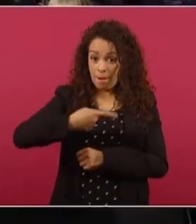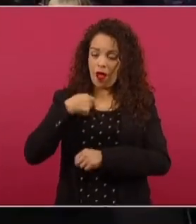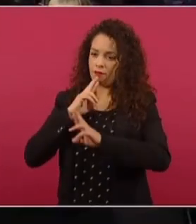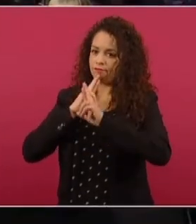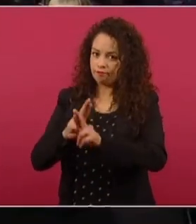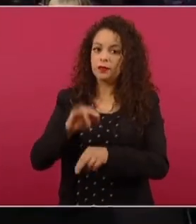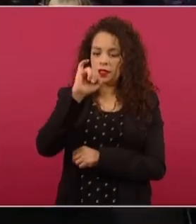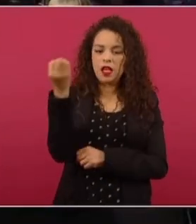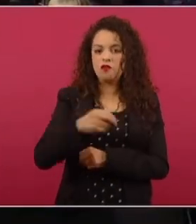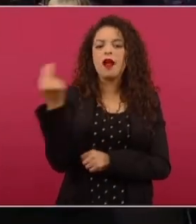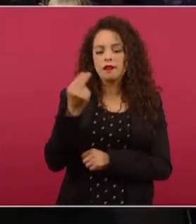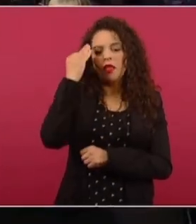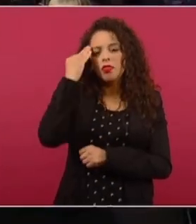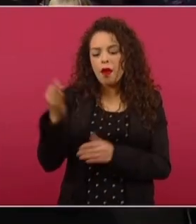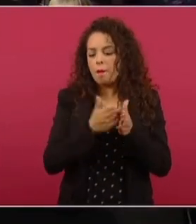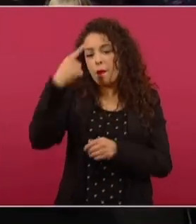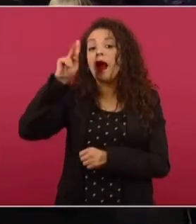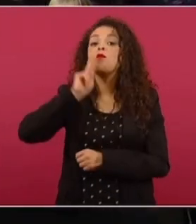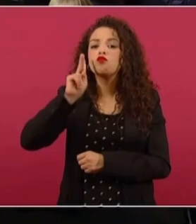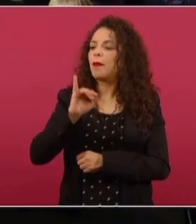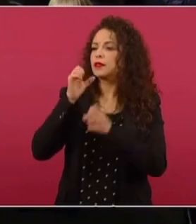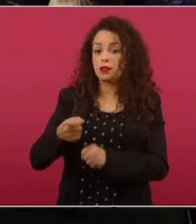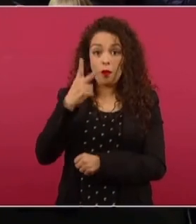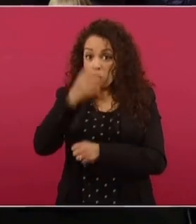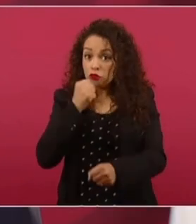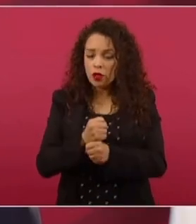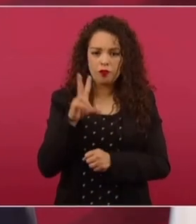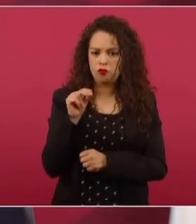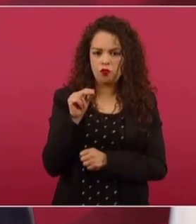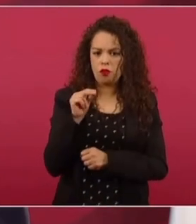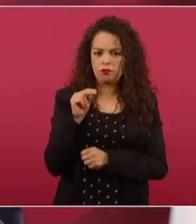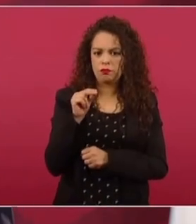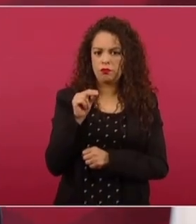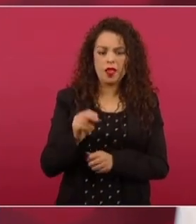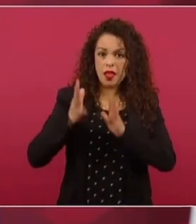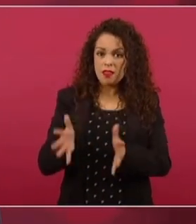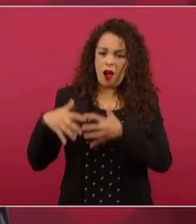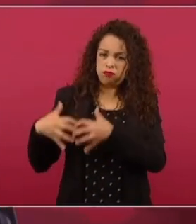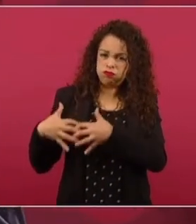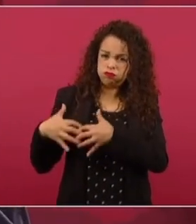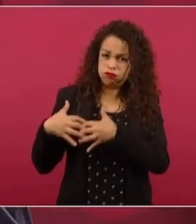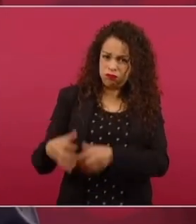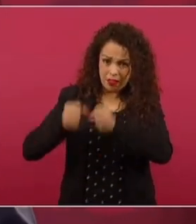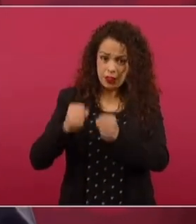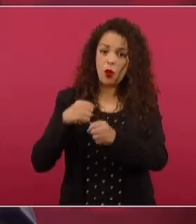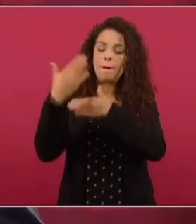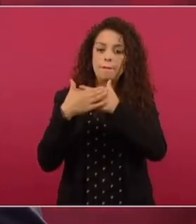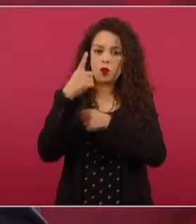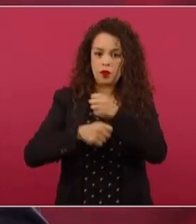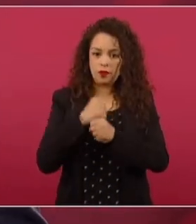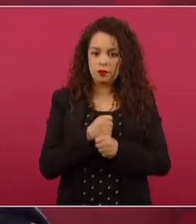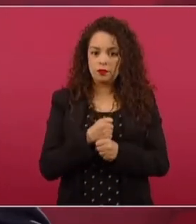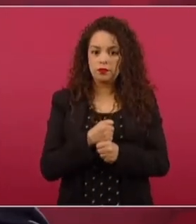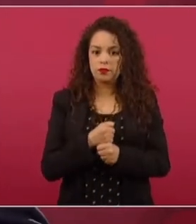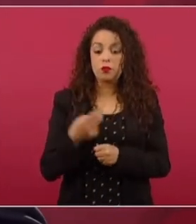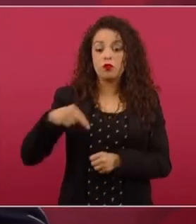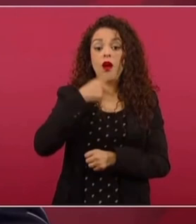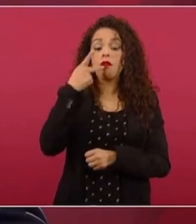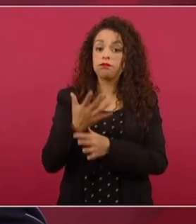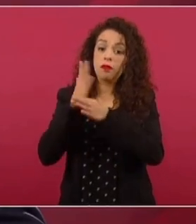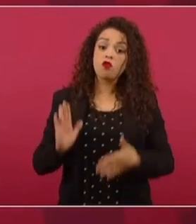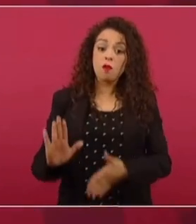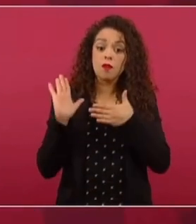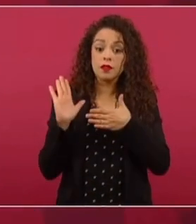va a llevar tiempo, pero no los dos años. Se va a estar ya produciendo a toda su capacidad el año próximo. El compromiso que tenemos